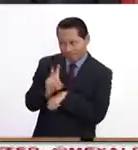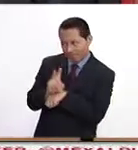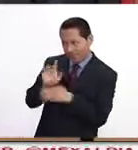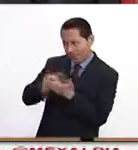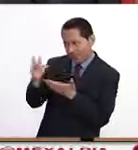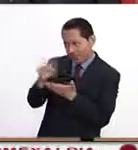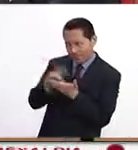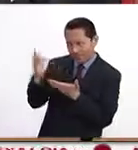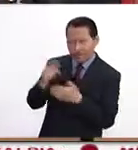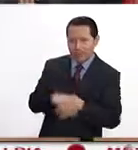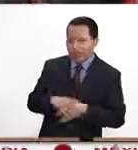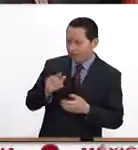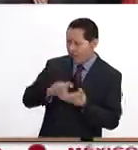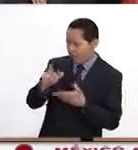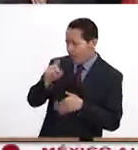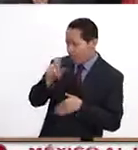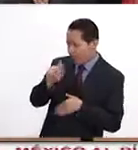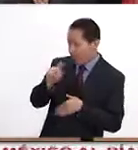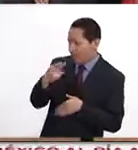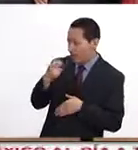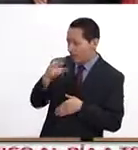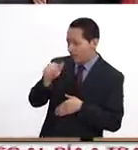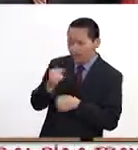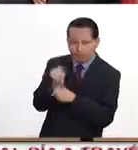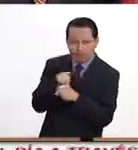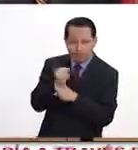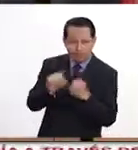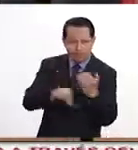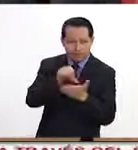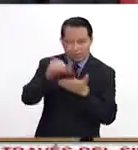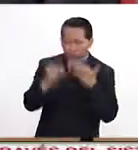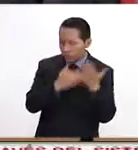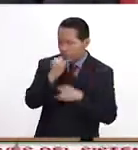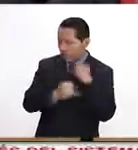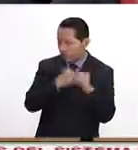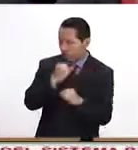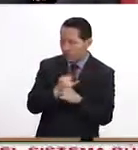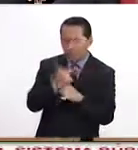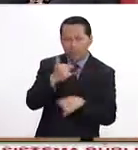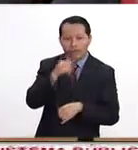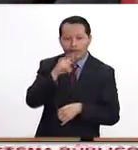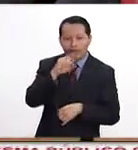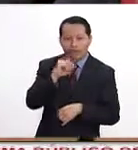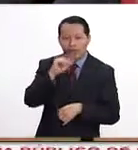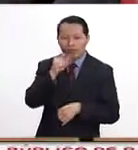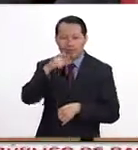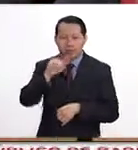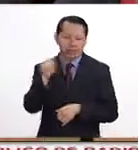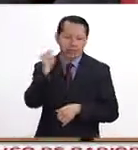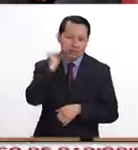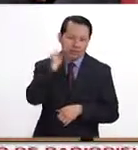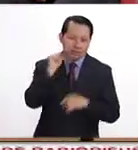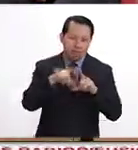Muchísimas gracias. Gracias David Hernández, investigador del Centro de Estudios Internacionales, Gilberto Bosques del Senado de la República. Gracias.